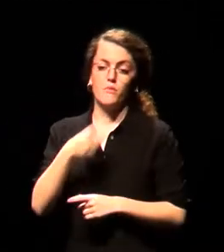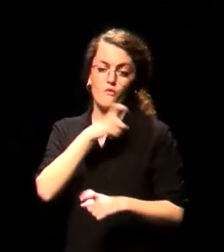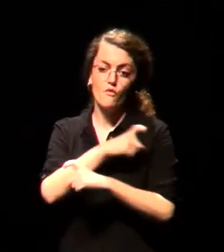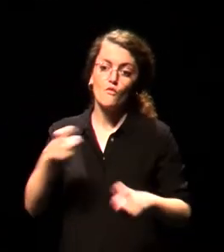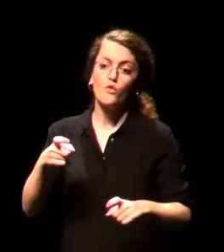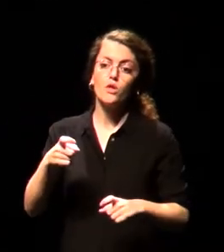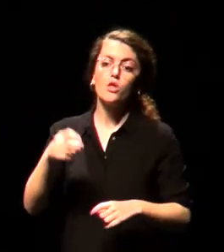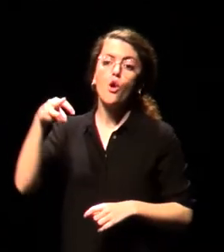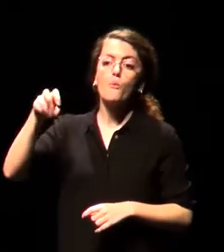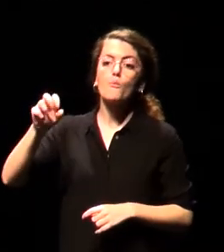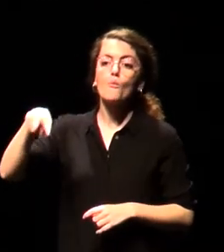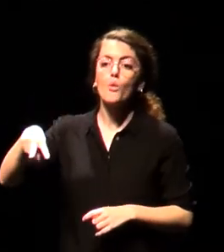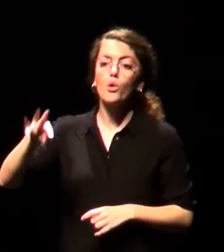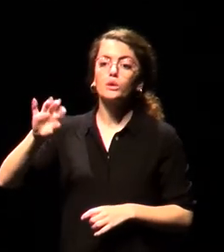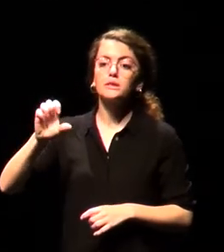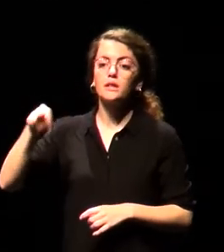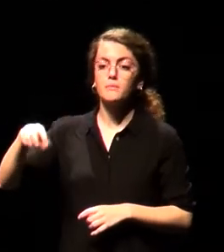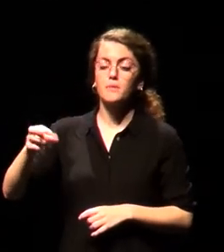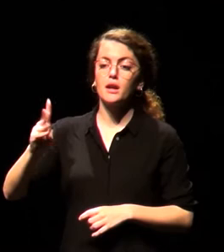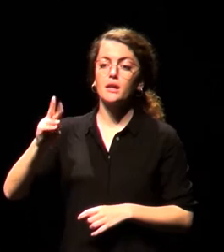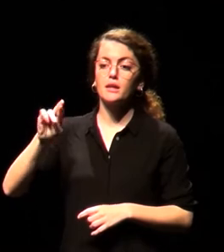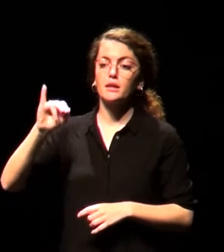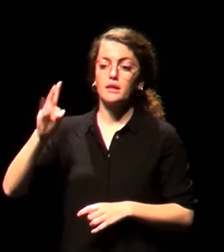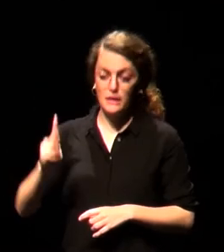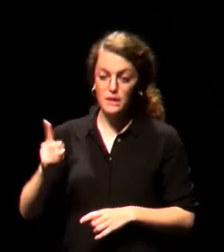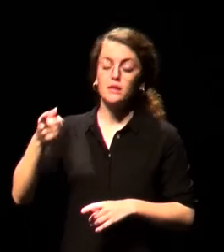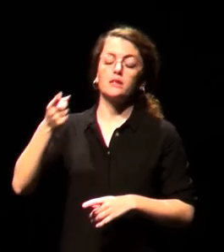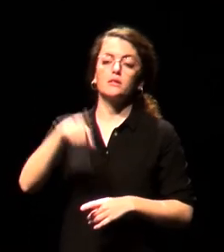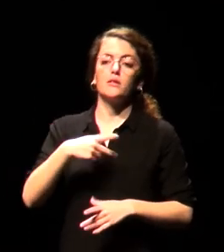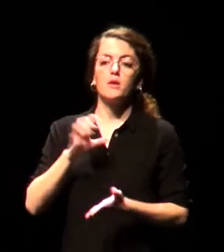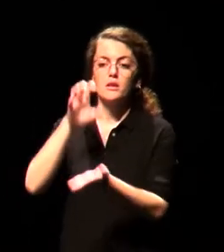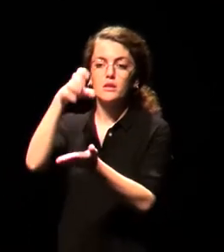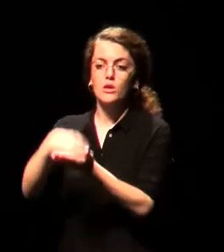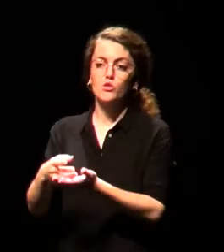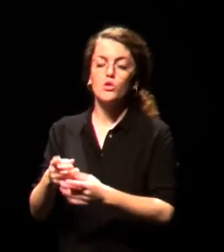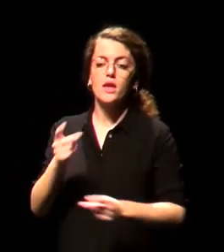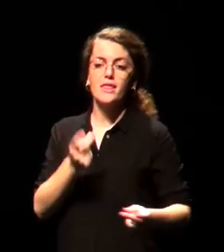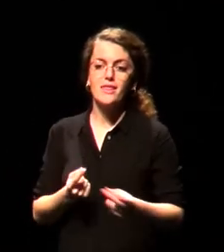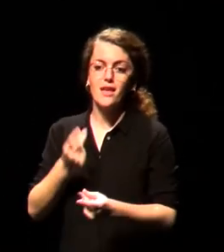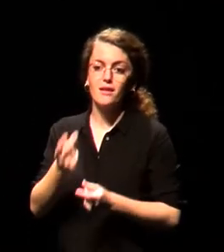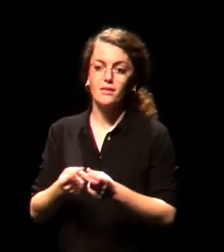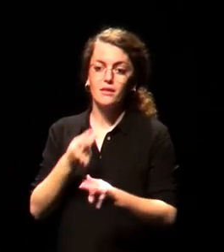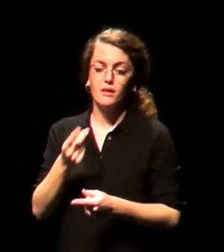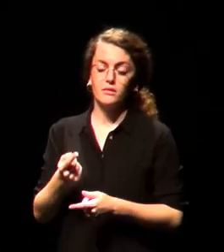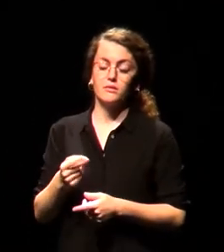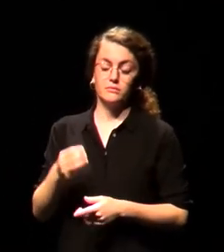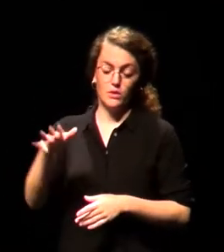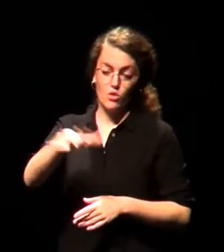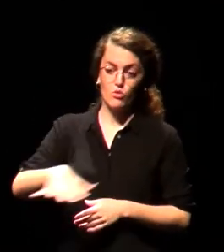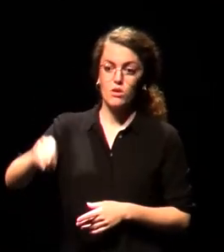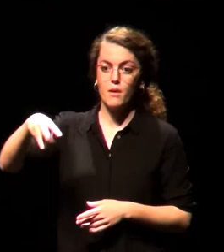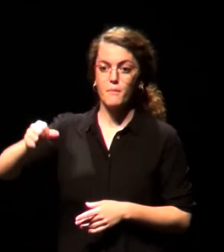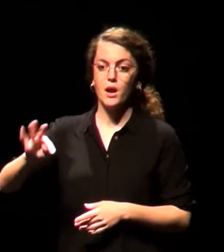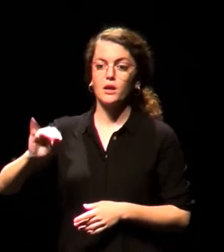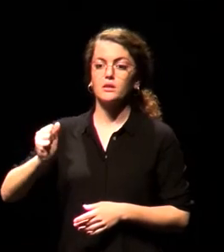y en las sedes artísticas de trabajo de la Compañía Nacional de Danza y del Ballet Nacional de España, en Matadero, también cerca. Agradecemos